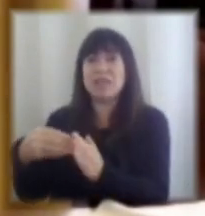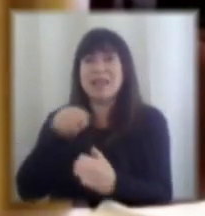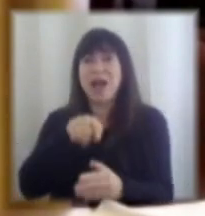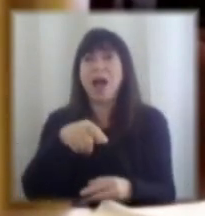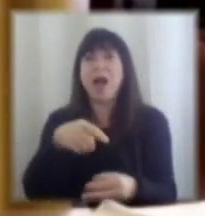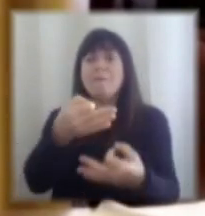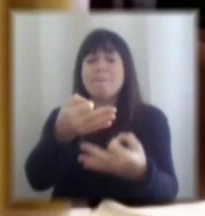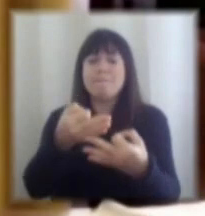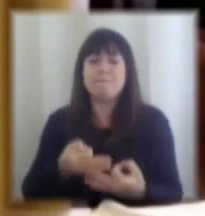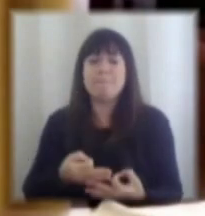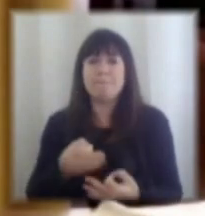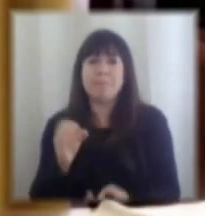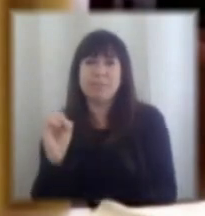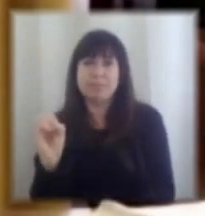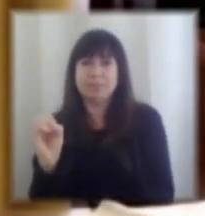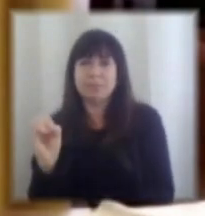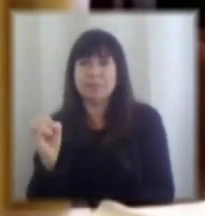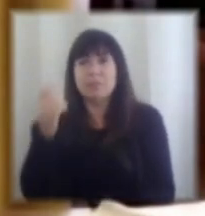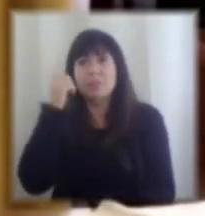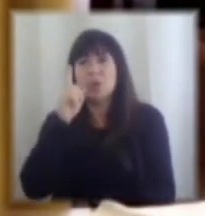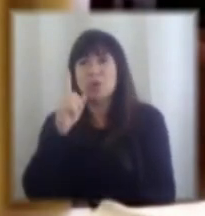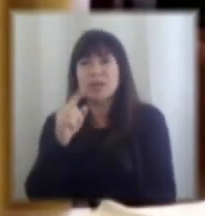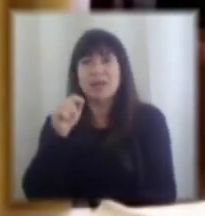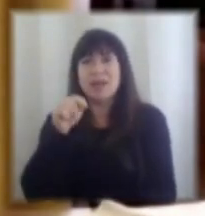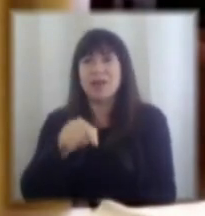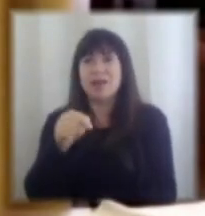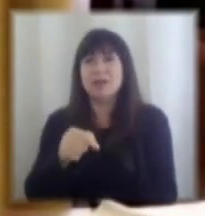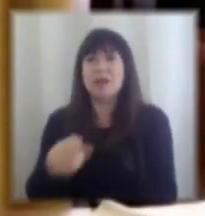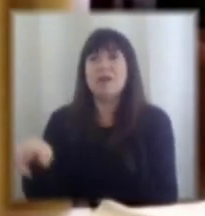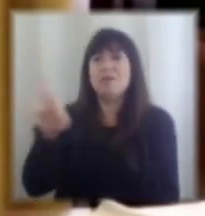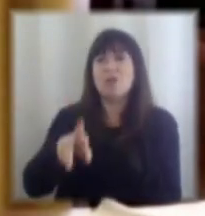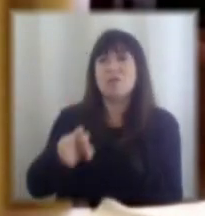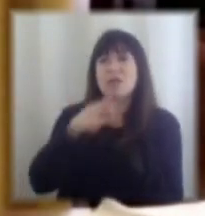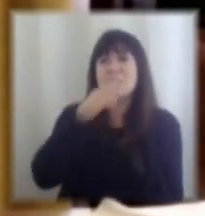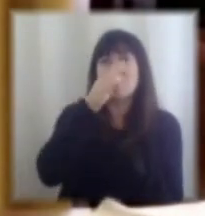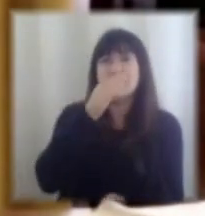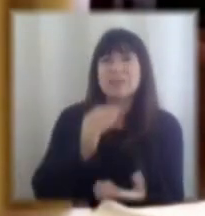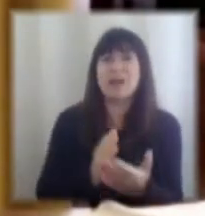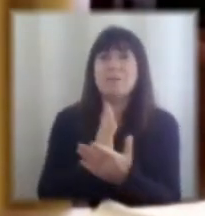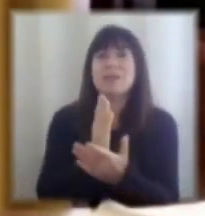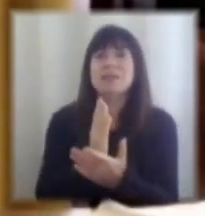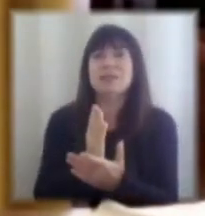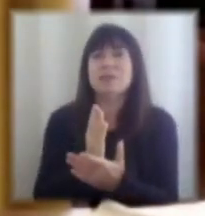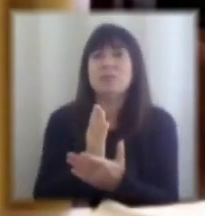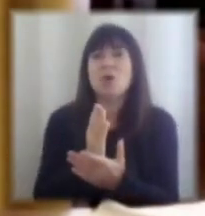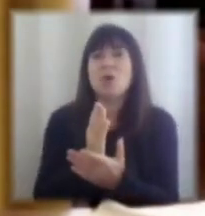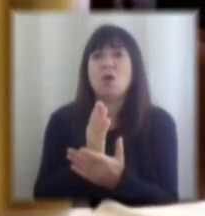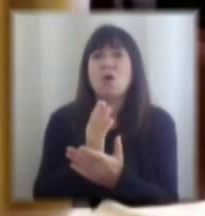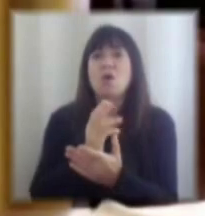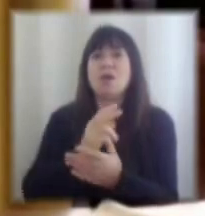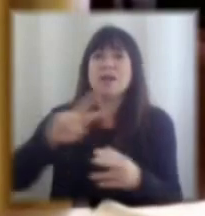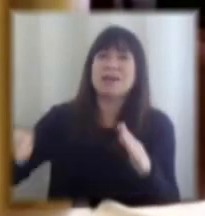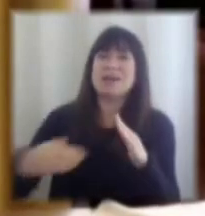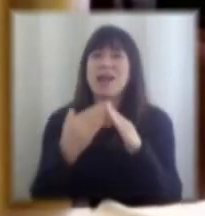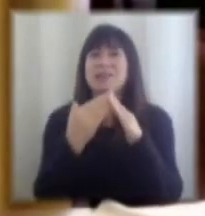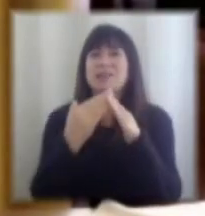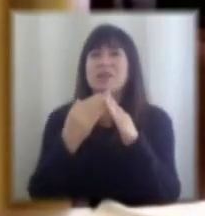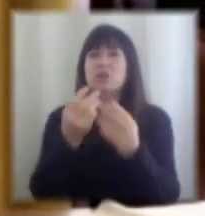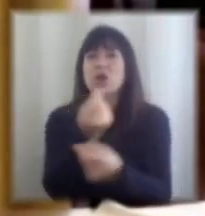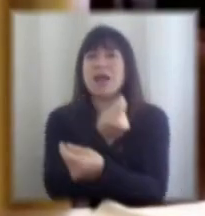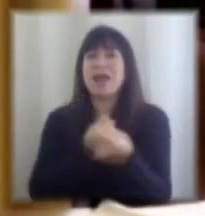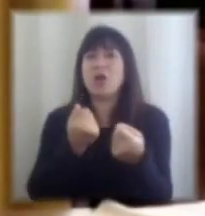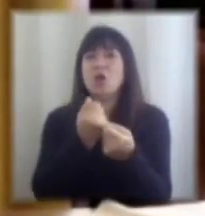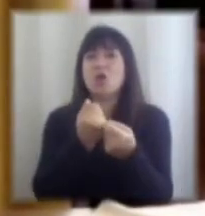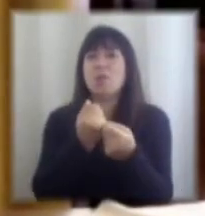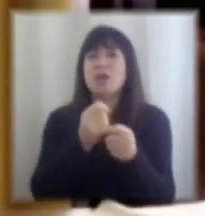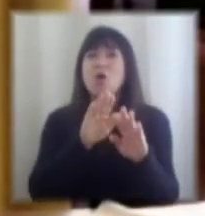crucial porque acá no cabe duda volviendo a que hablábamos al principio de la reactivación económica del empleo y el apoyo a ingresos a la